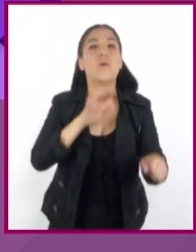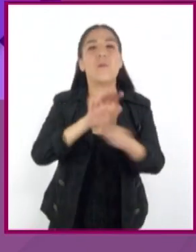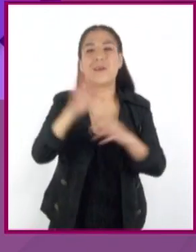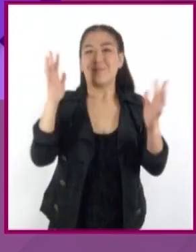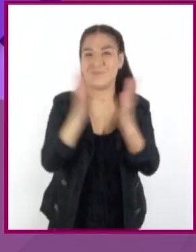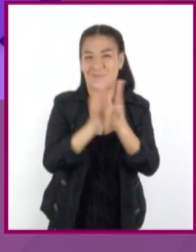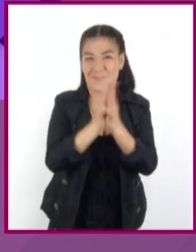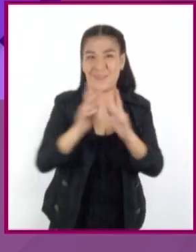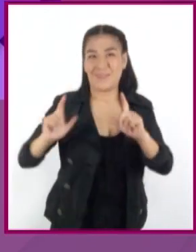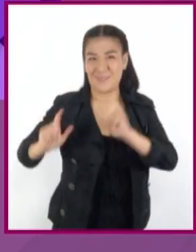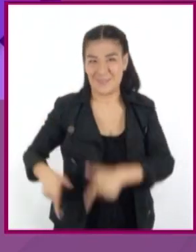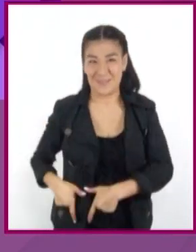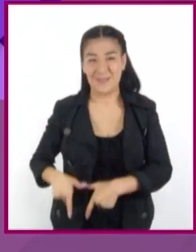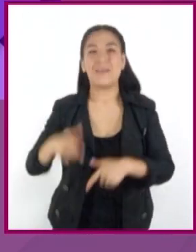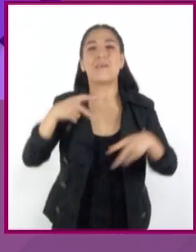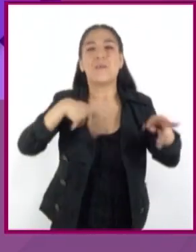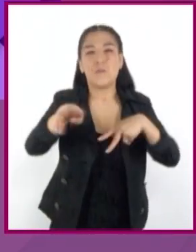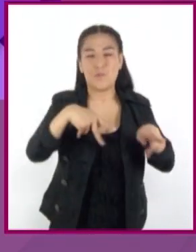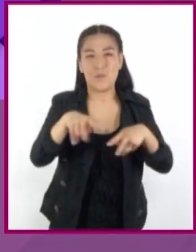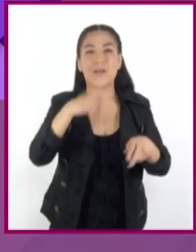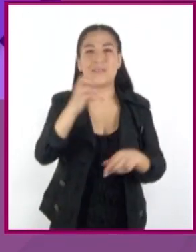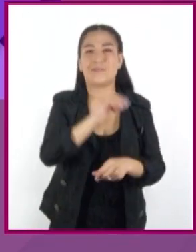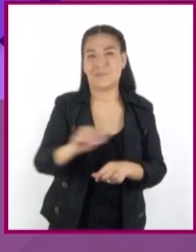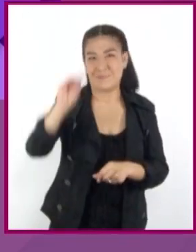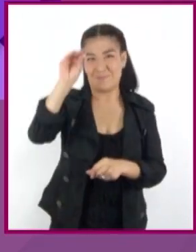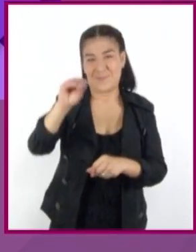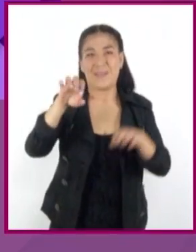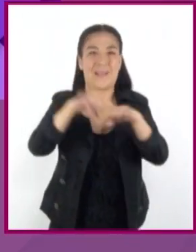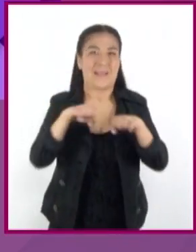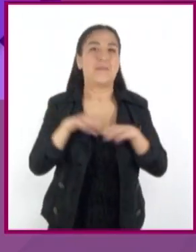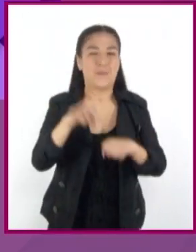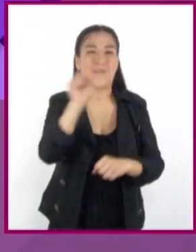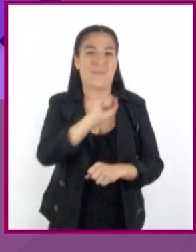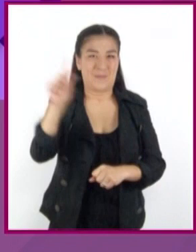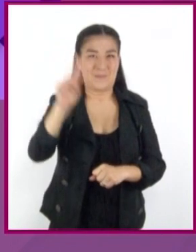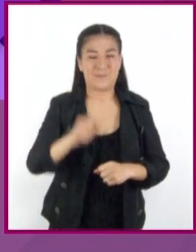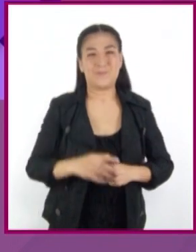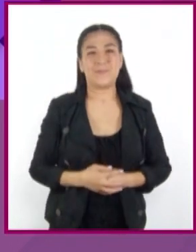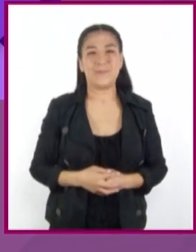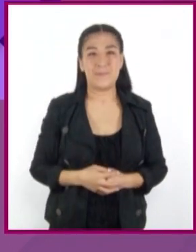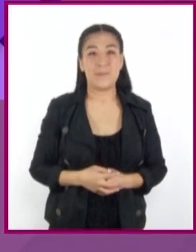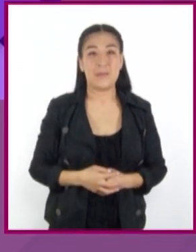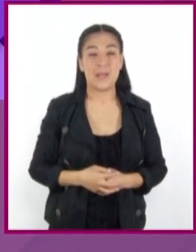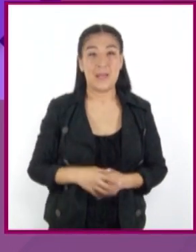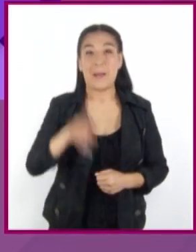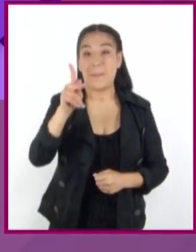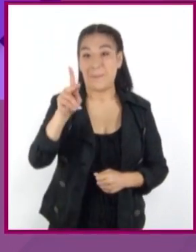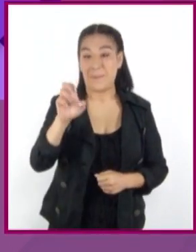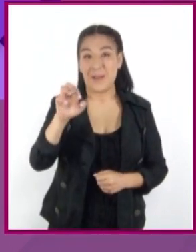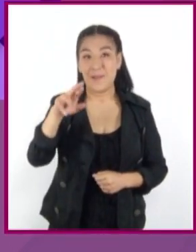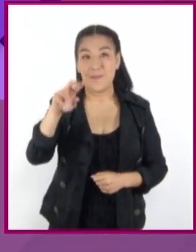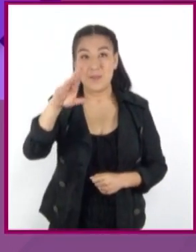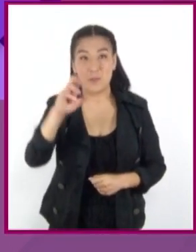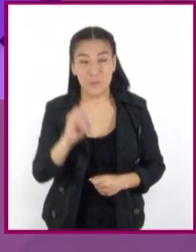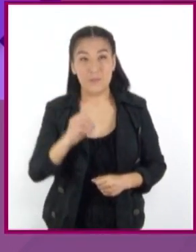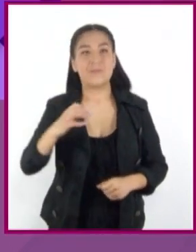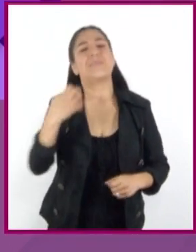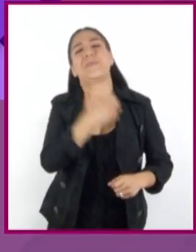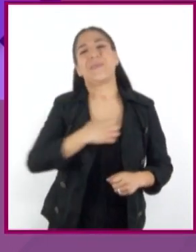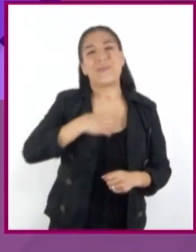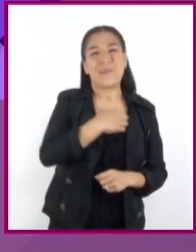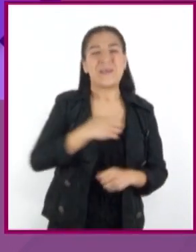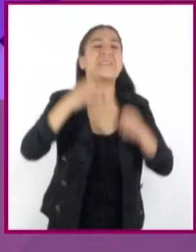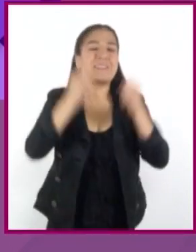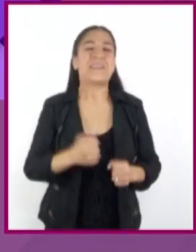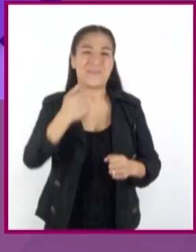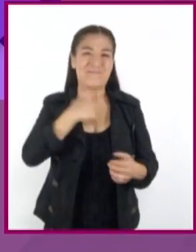a hacer una prueba en las fuerzas básicas de un equipo famoso. Pedro estaba muy contento y confiado en que sería de